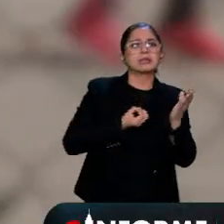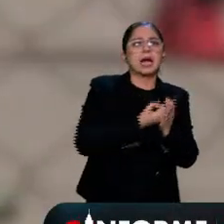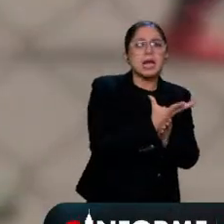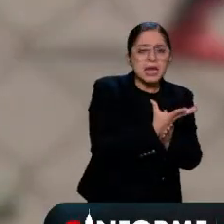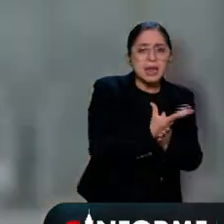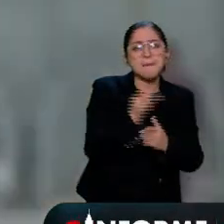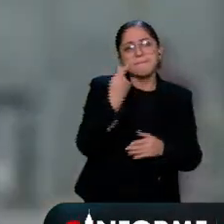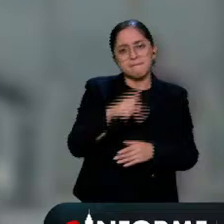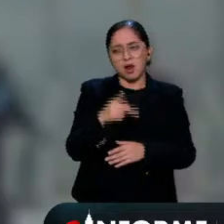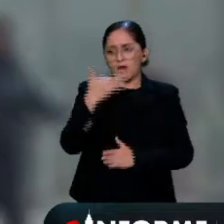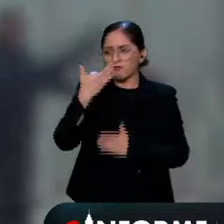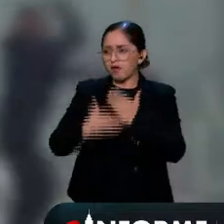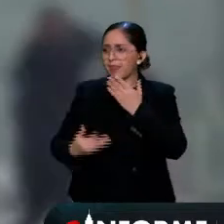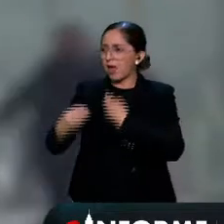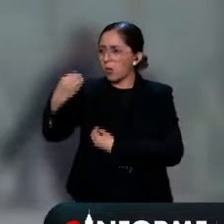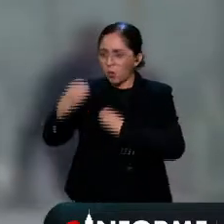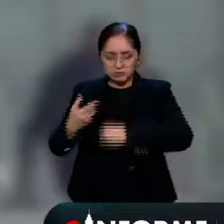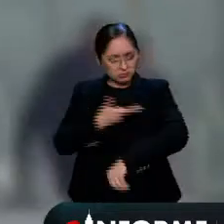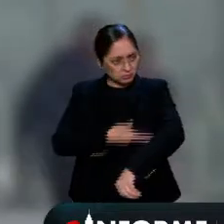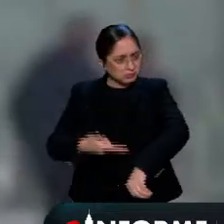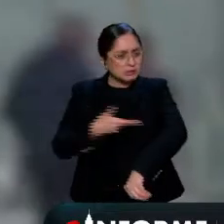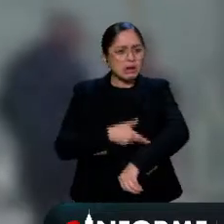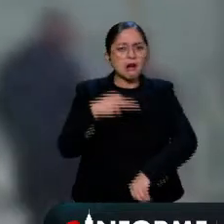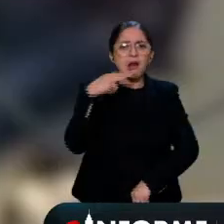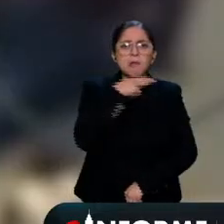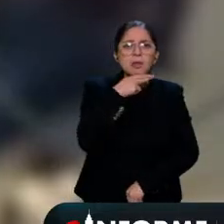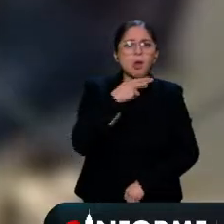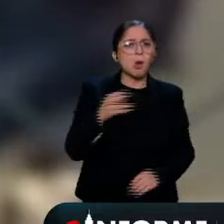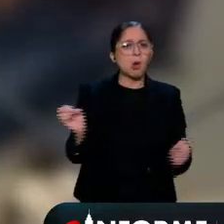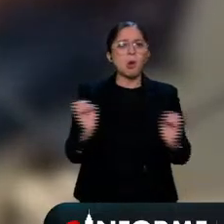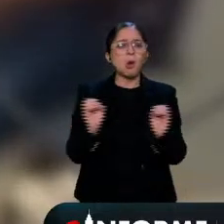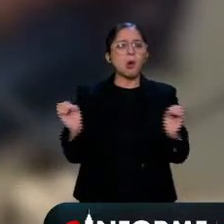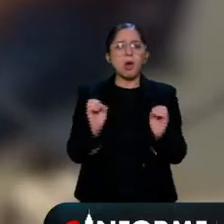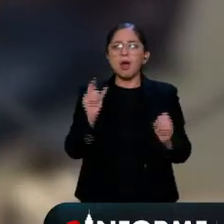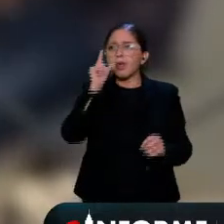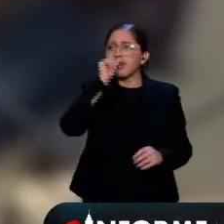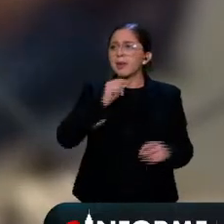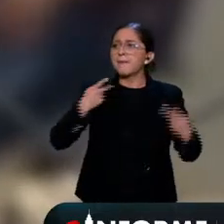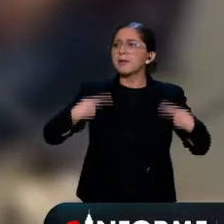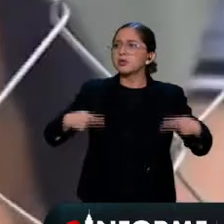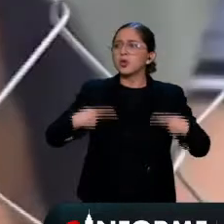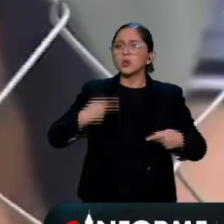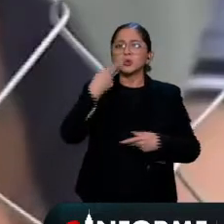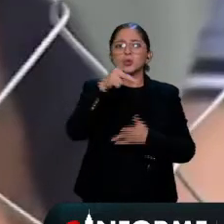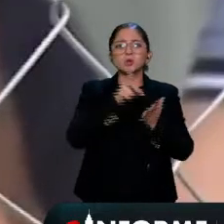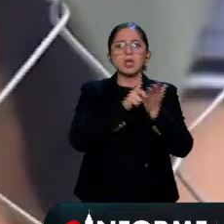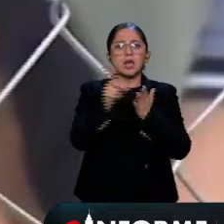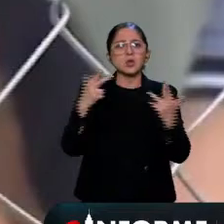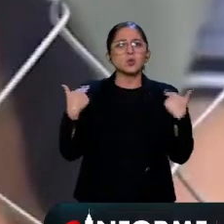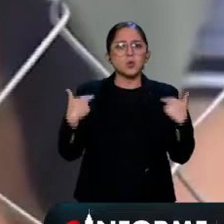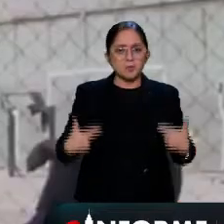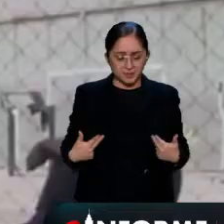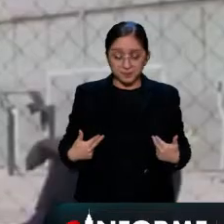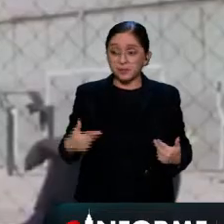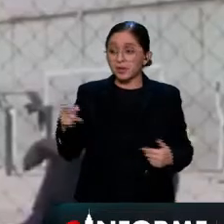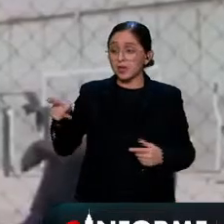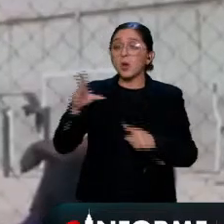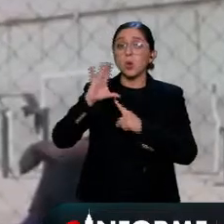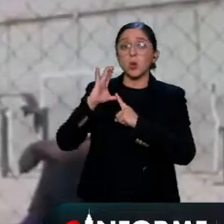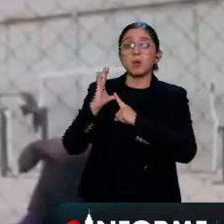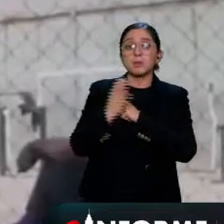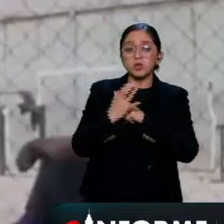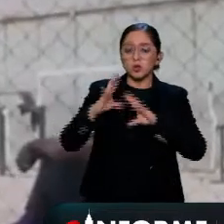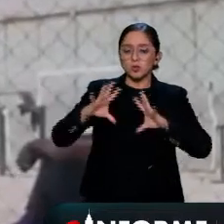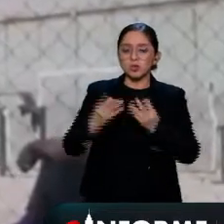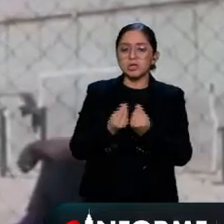con la celeridad que se requiere, por lo que se atenta contra los derechos humanos de las personas privadas de la libertad. La comisión de amnistía aprobó el beneficio para